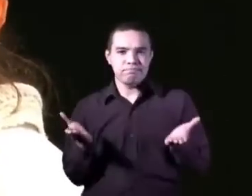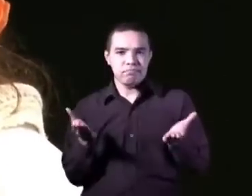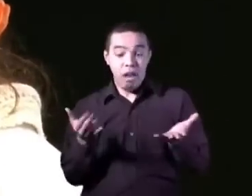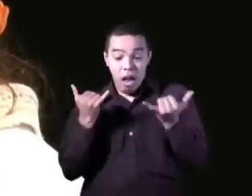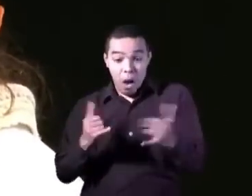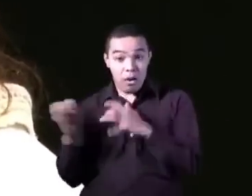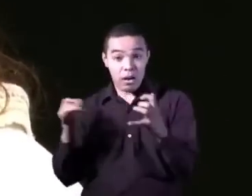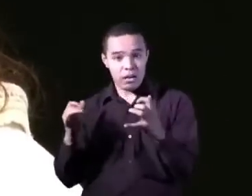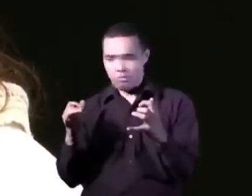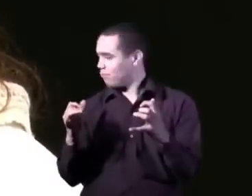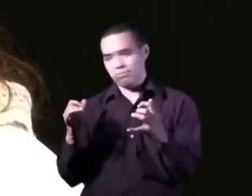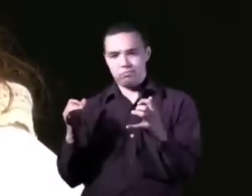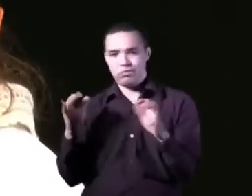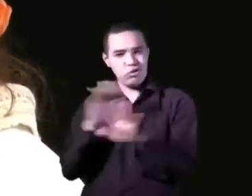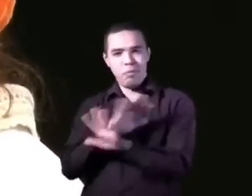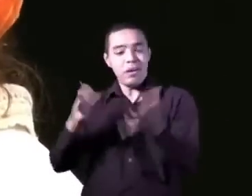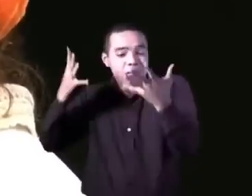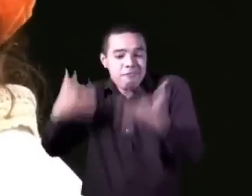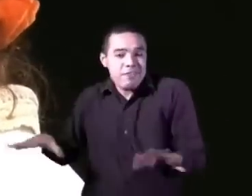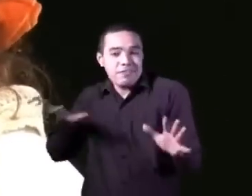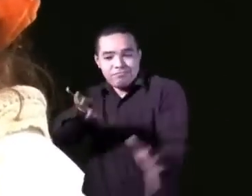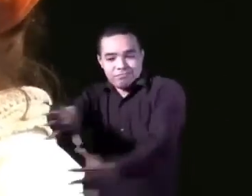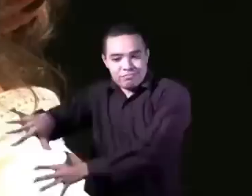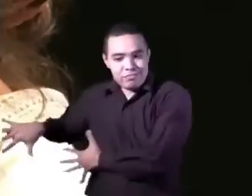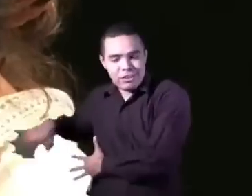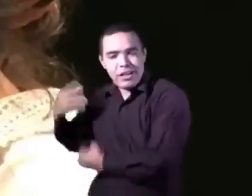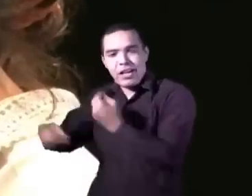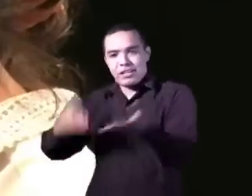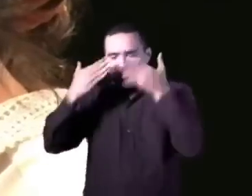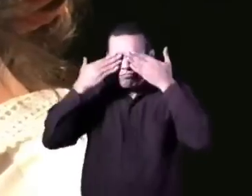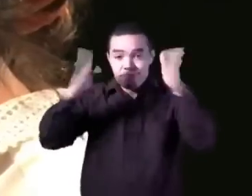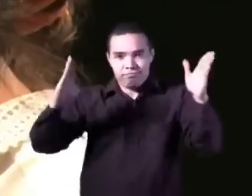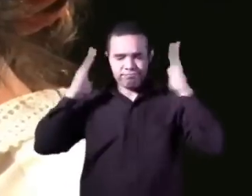Ya tenemos que volver a ver y a oír.